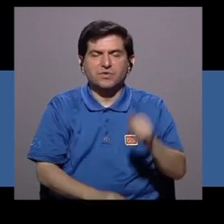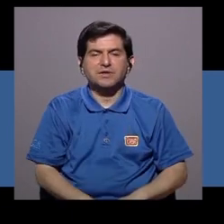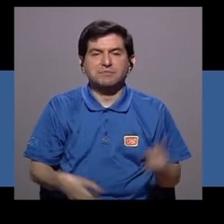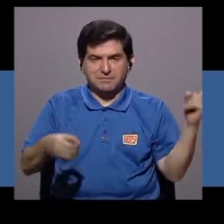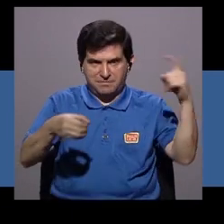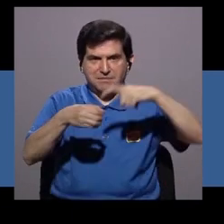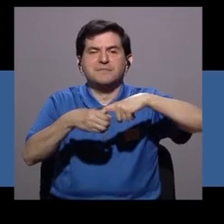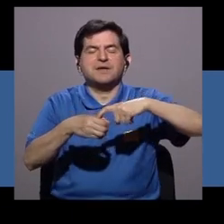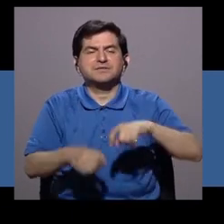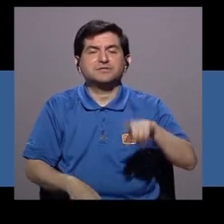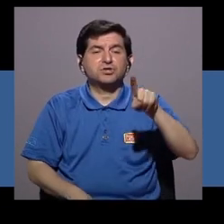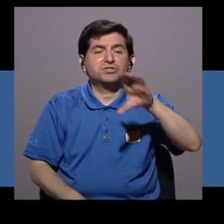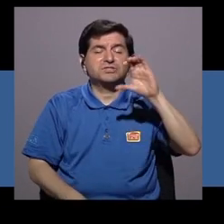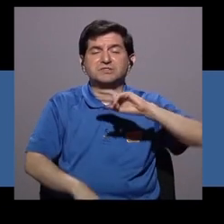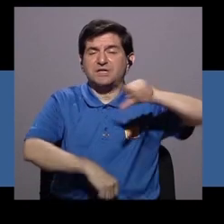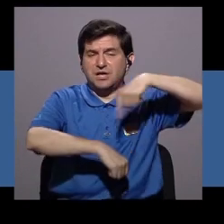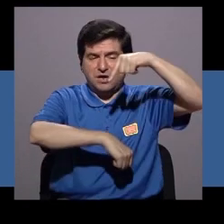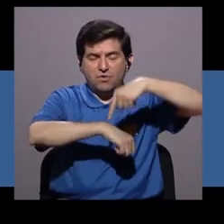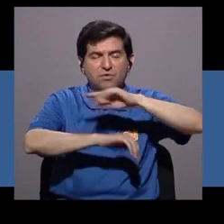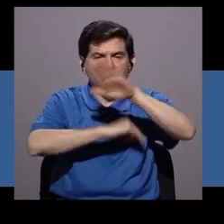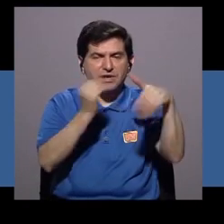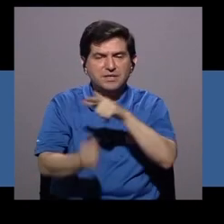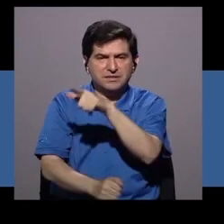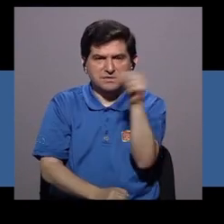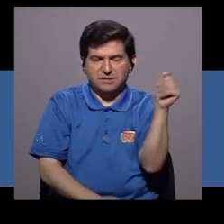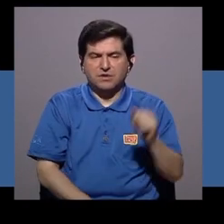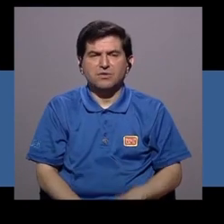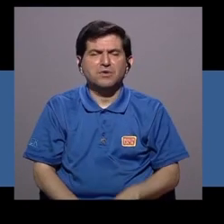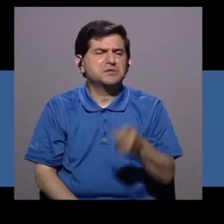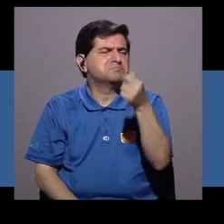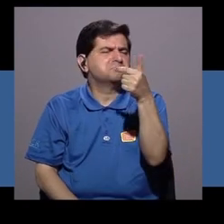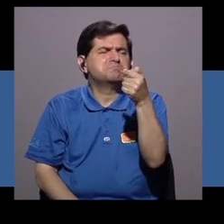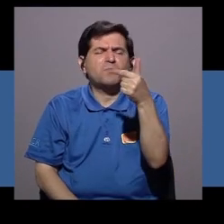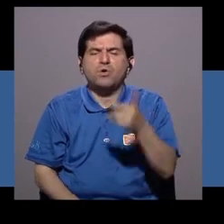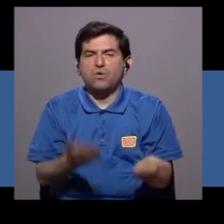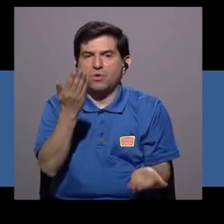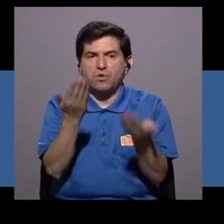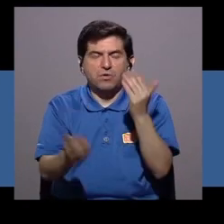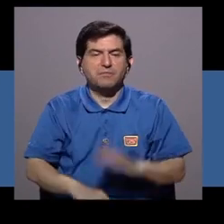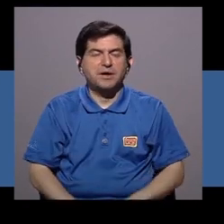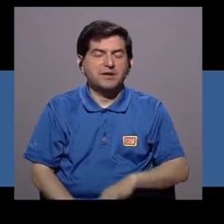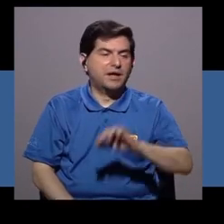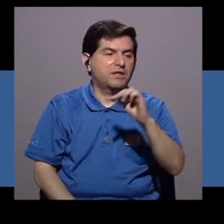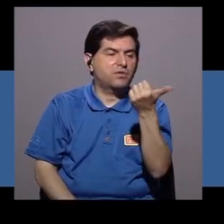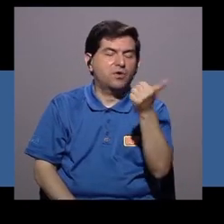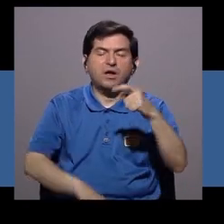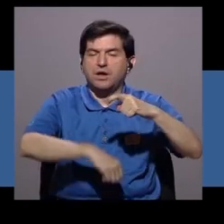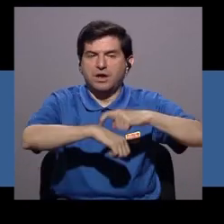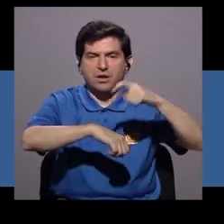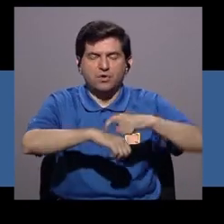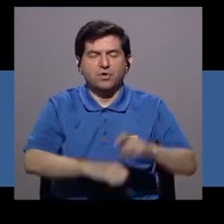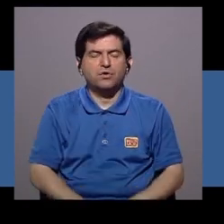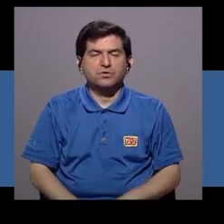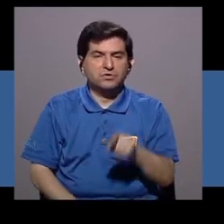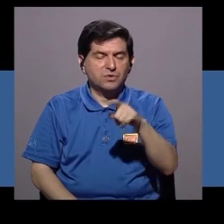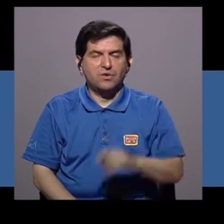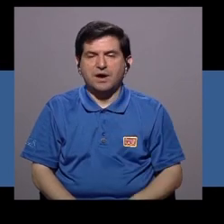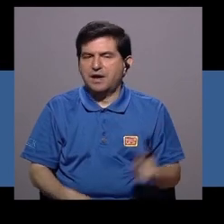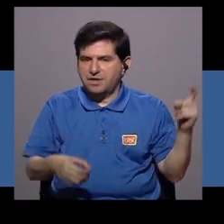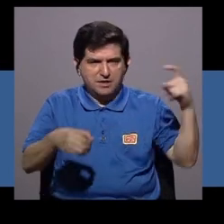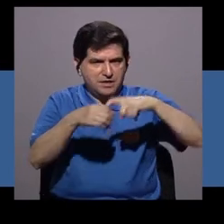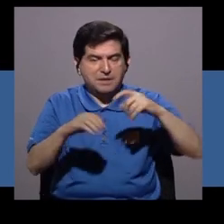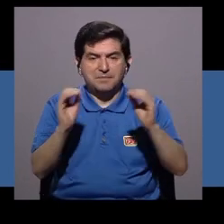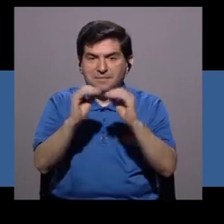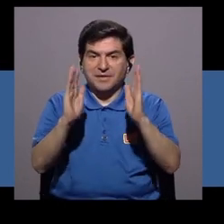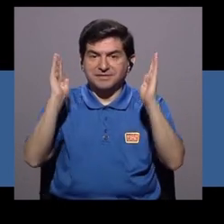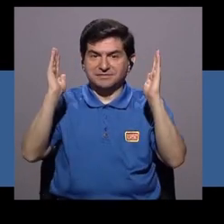de todo el mes, es mínimo en comparación con todos los demás tiempos de infertilidad que son más grandes, entonces el tema de